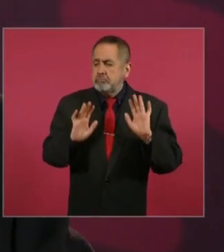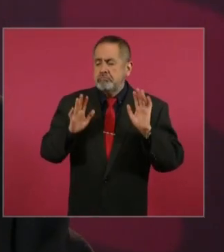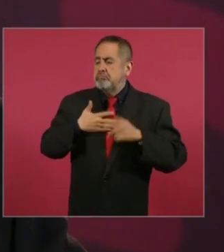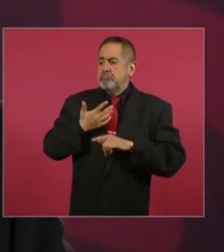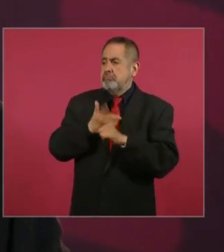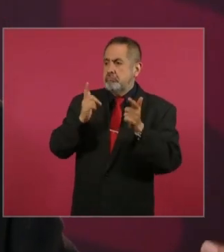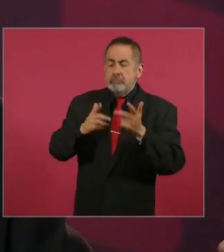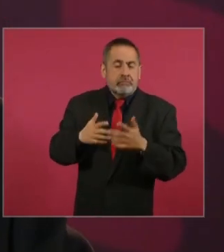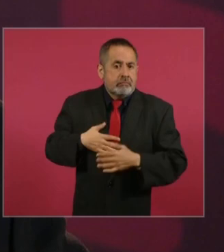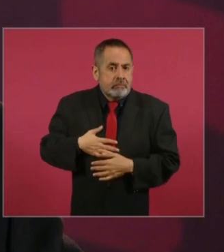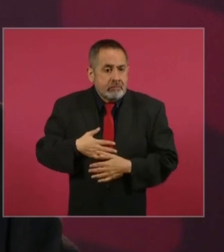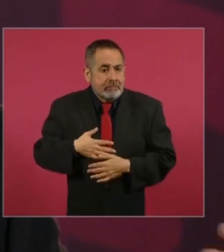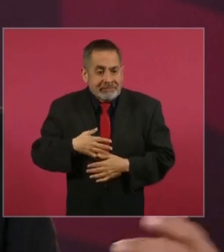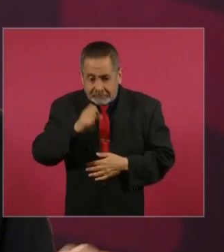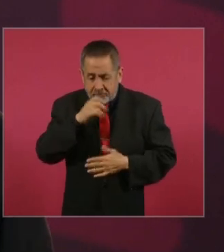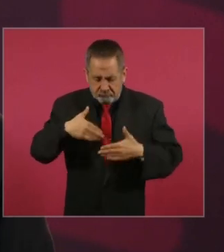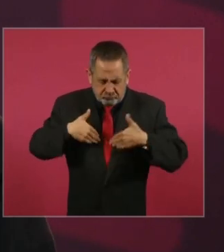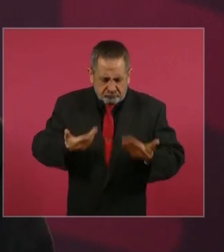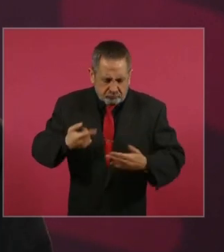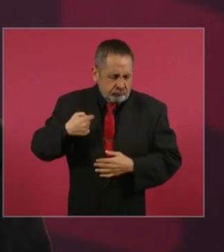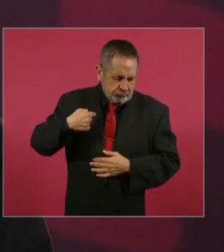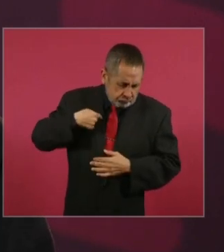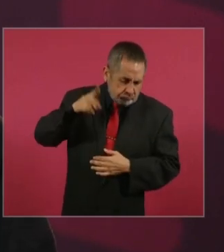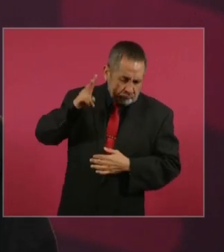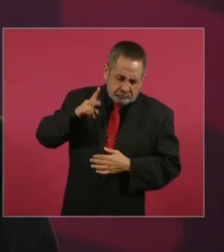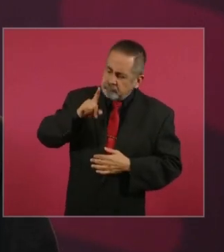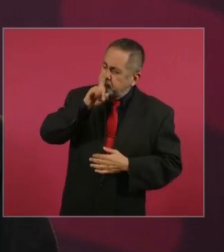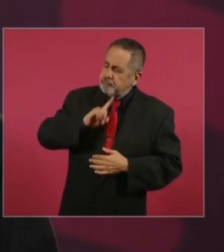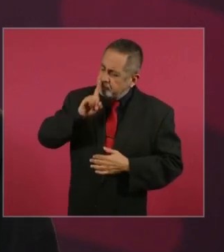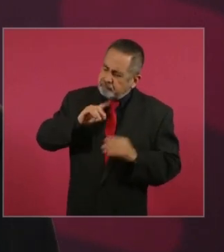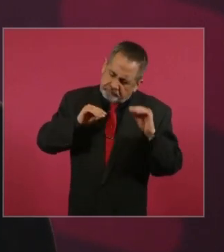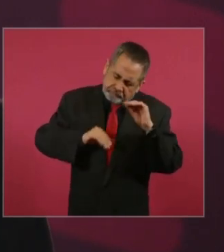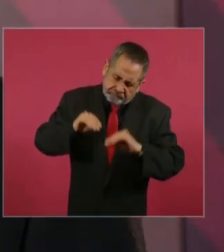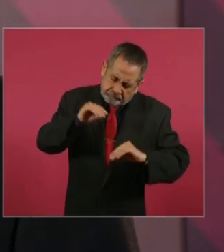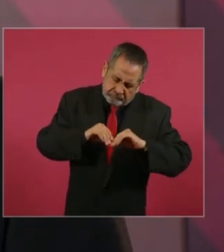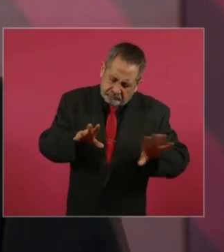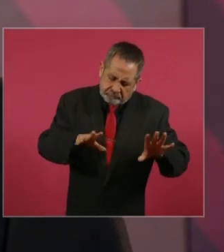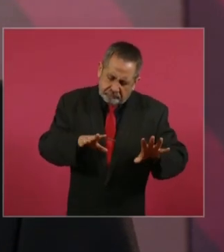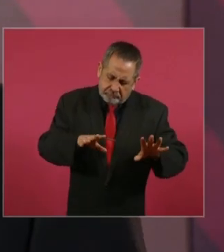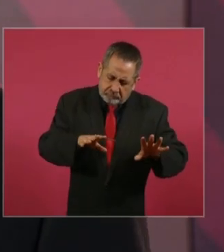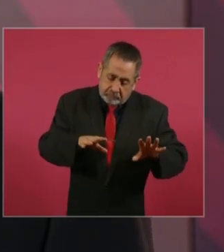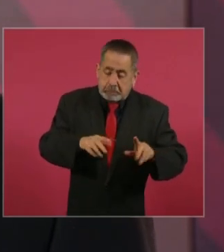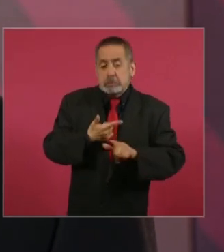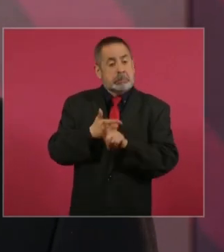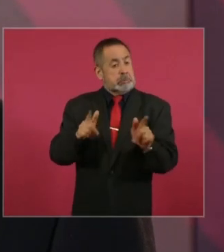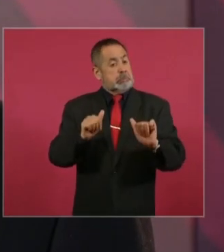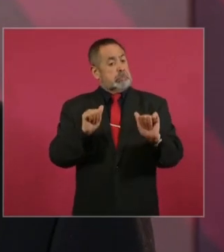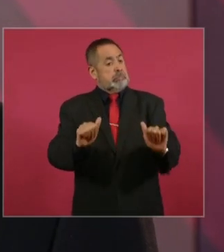libertad, tranquilo, y cuando se decide